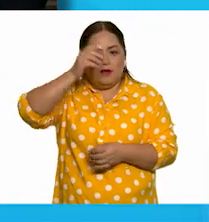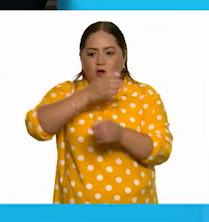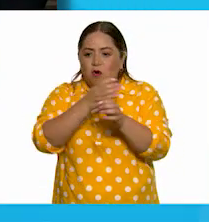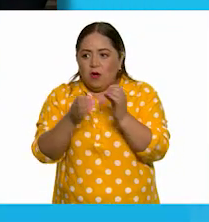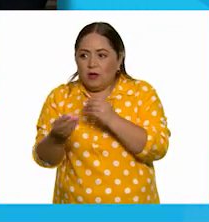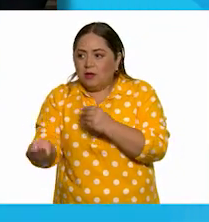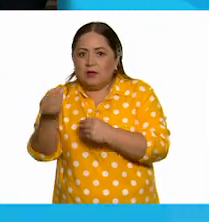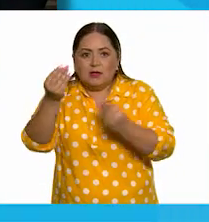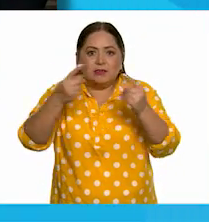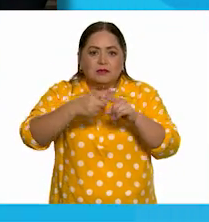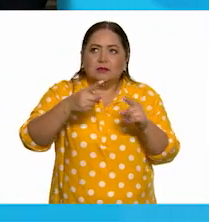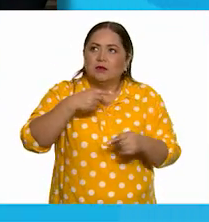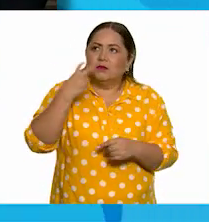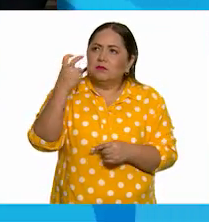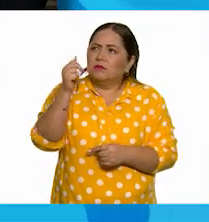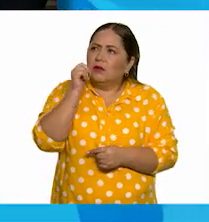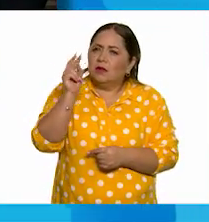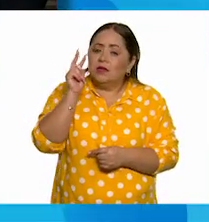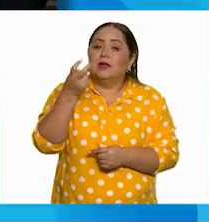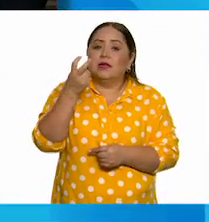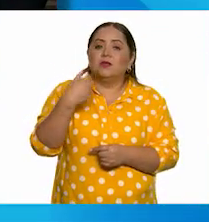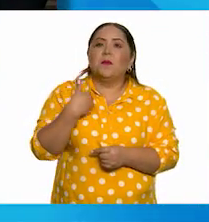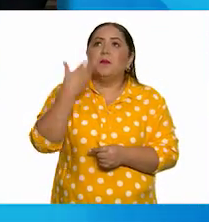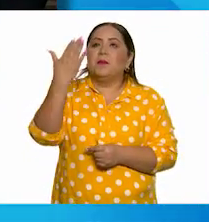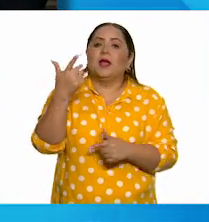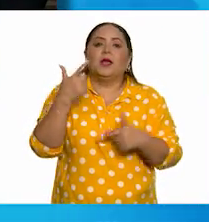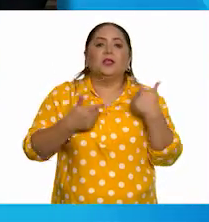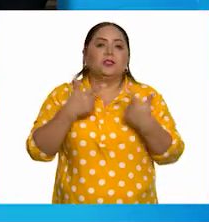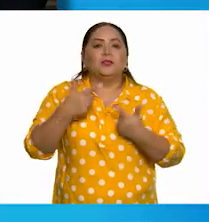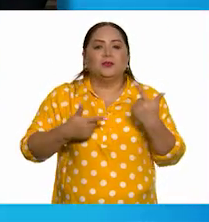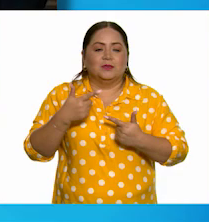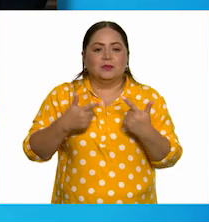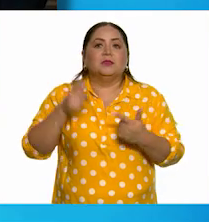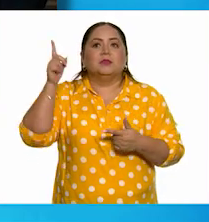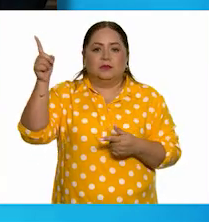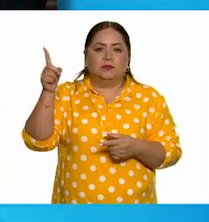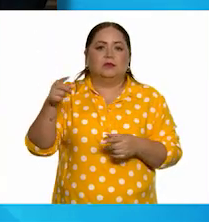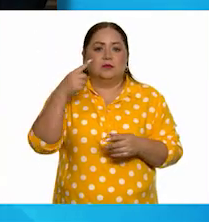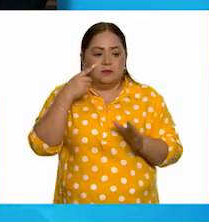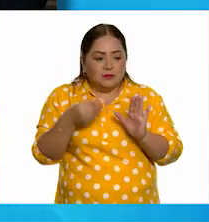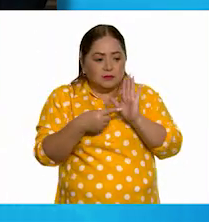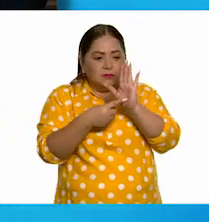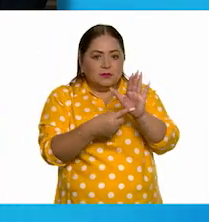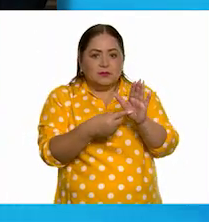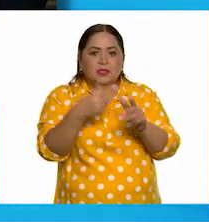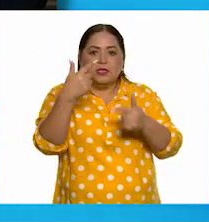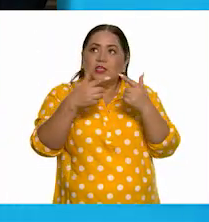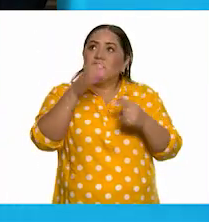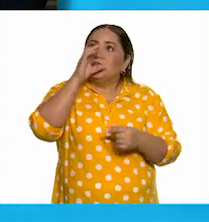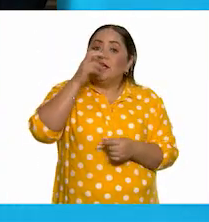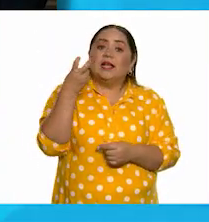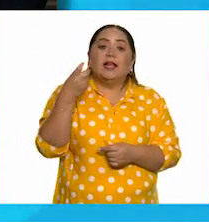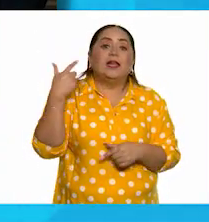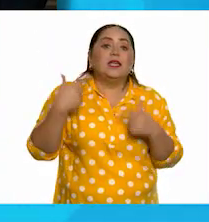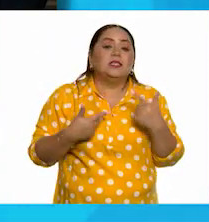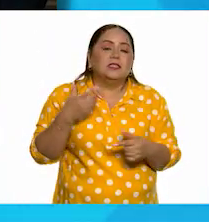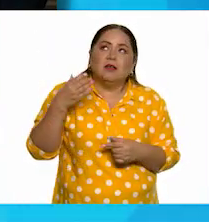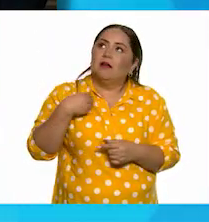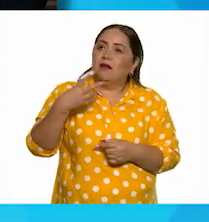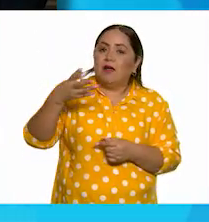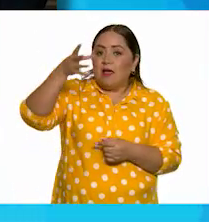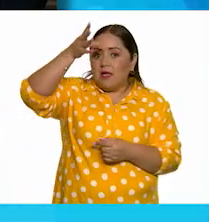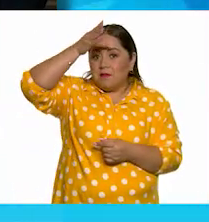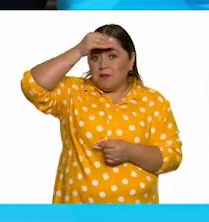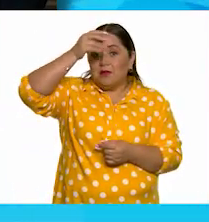cosas todo el tiempo. Si yo pedía lechita, ella me mostraba la maldita y decía lecho.